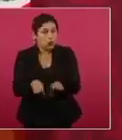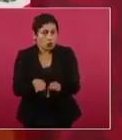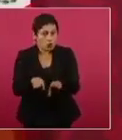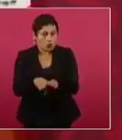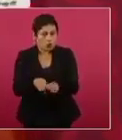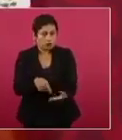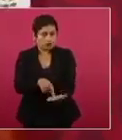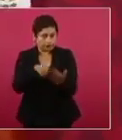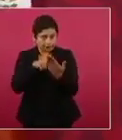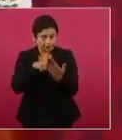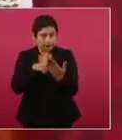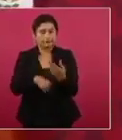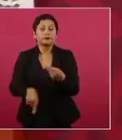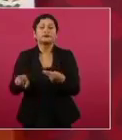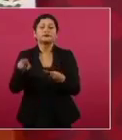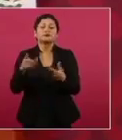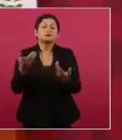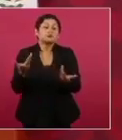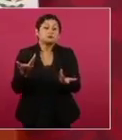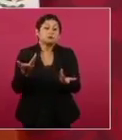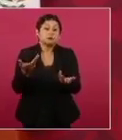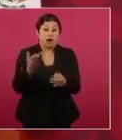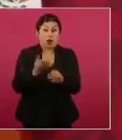vamos bien.